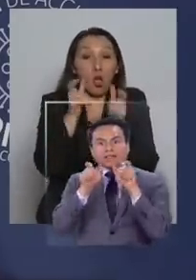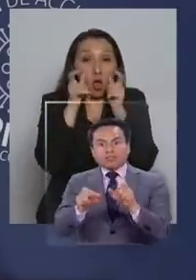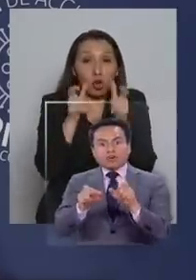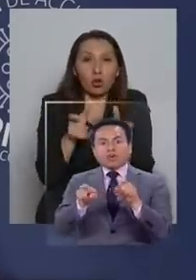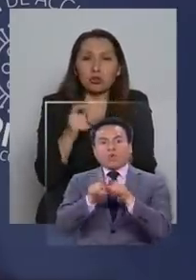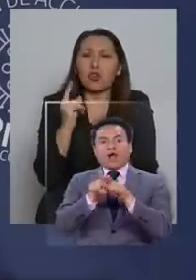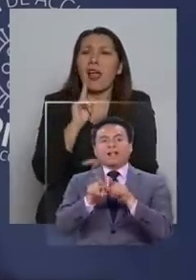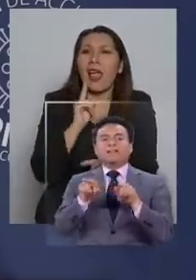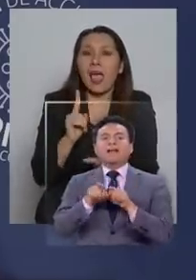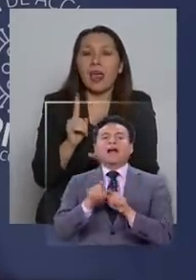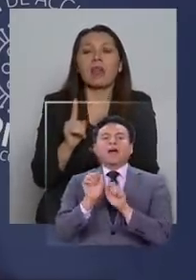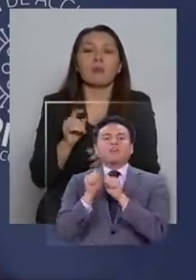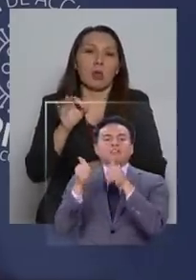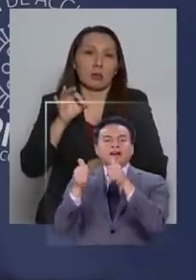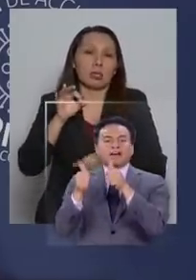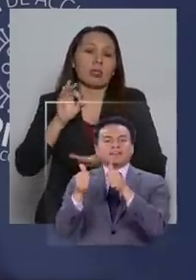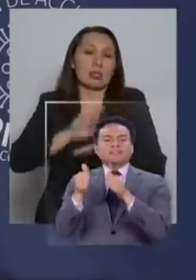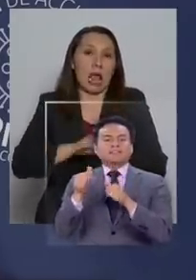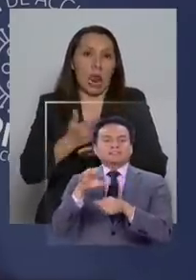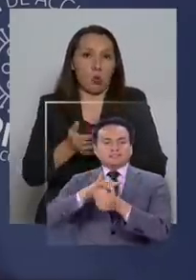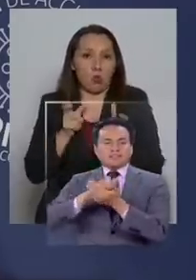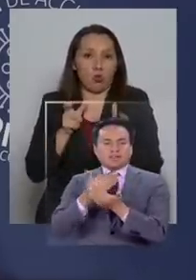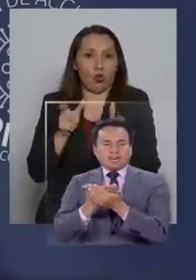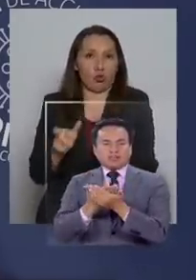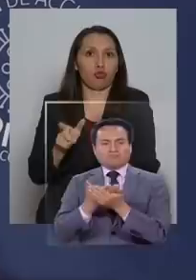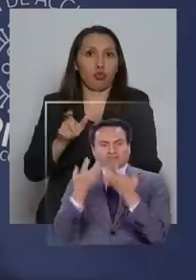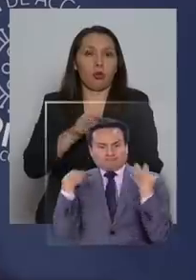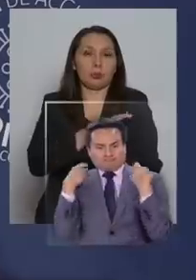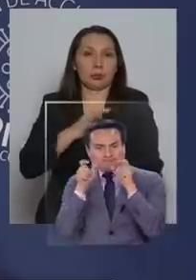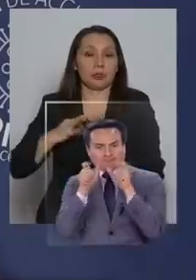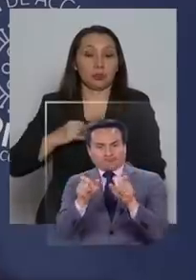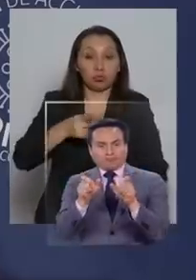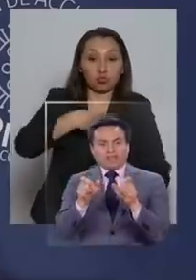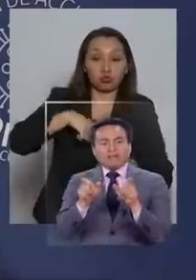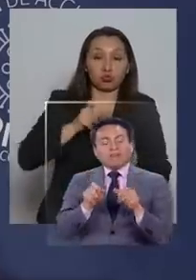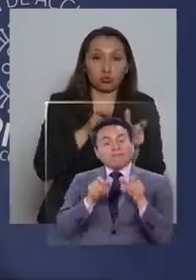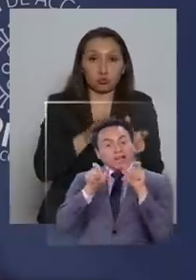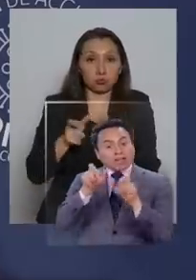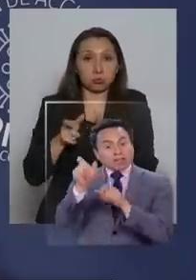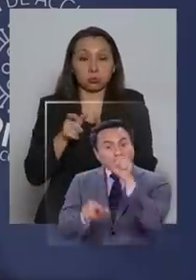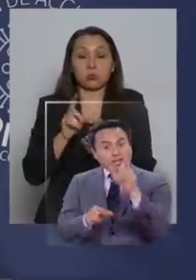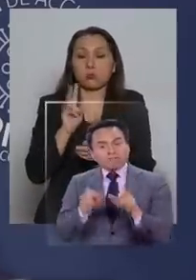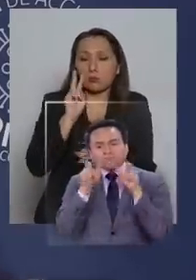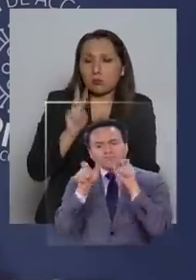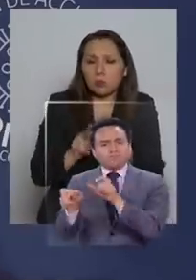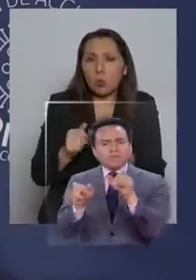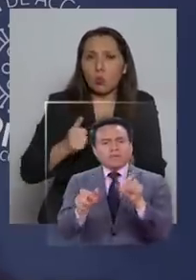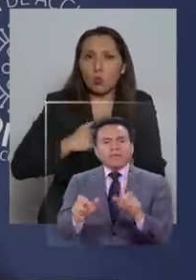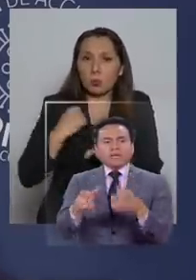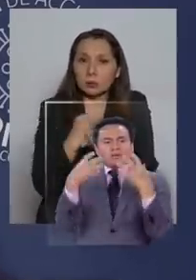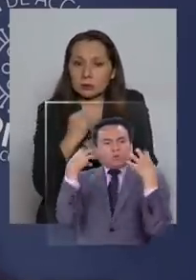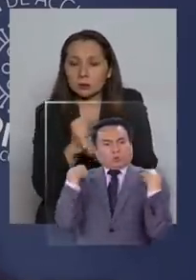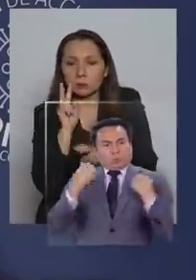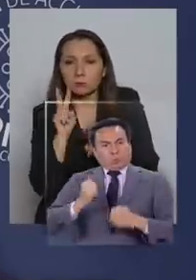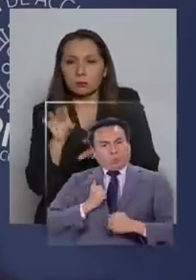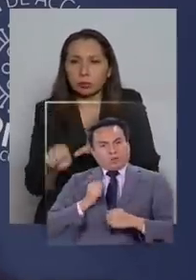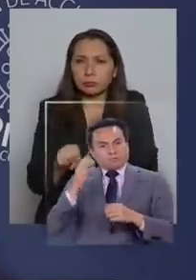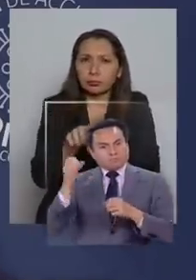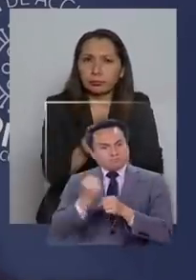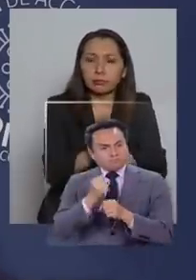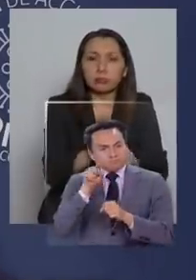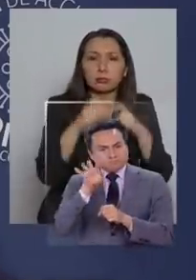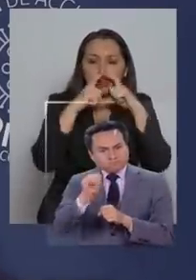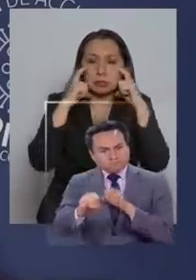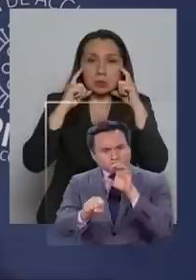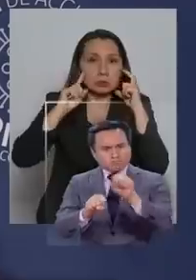corresponde a la autoridad sanitaria y en la medida que nuestros fiscalizadores en el cumplimiento de su tarea detecten casos,